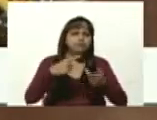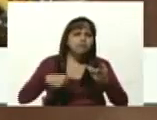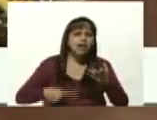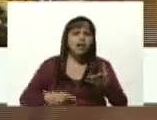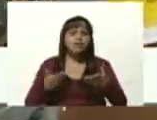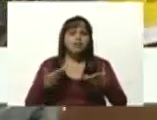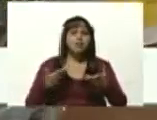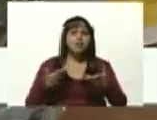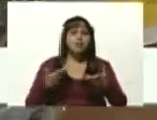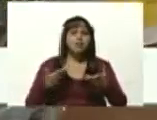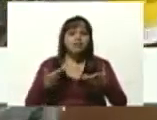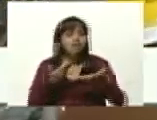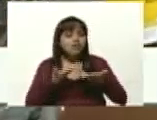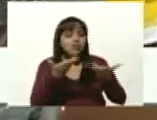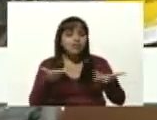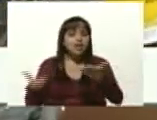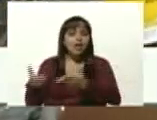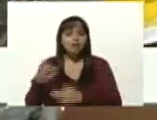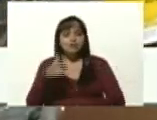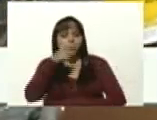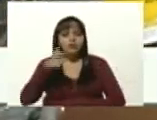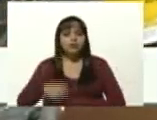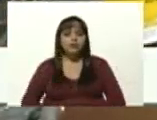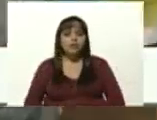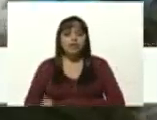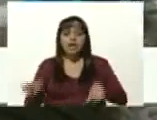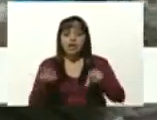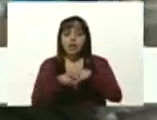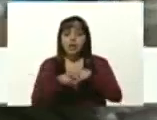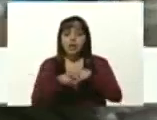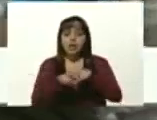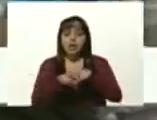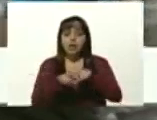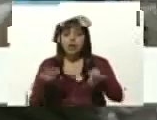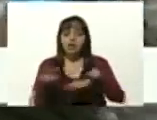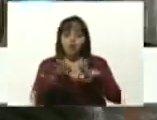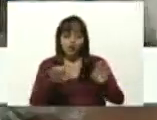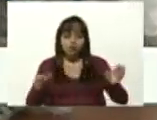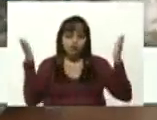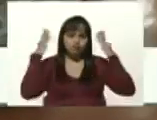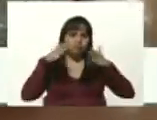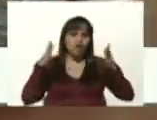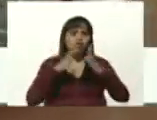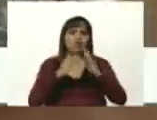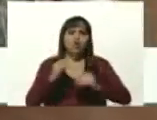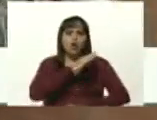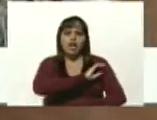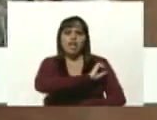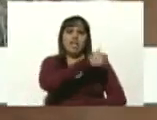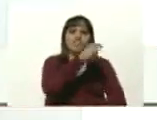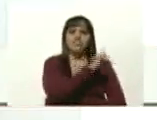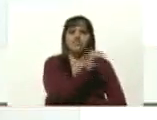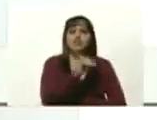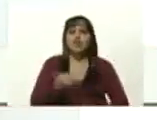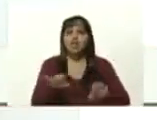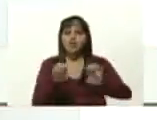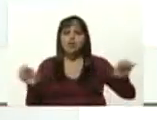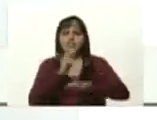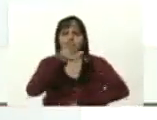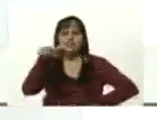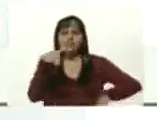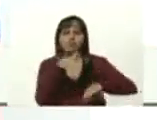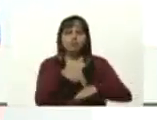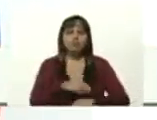a nuestro pueblo con la ministra Yelixa Santaella y todos los jefas y jefas de zona a nivel nacional